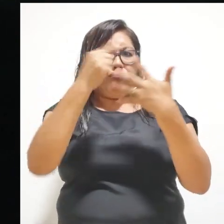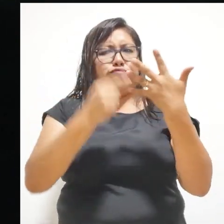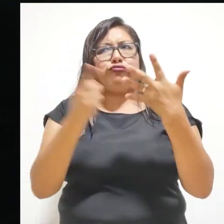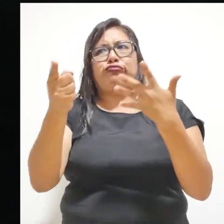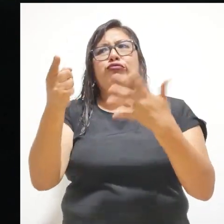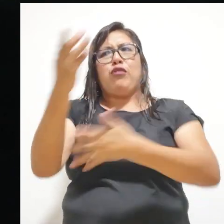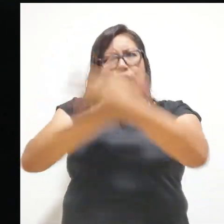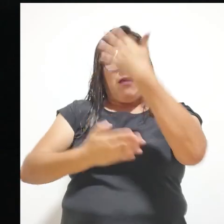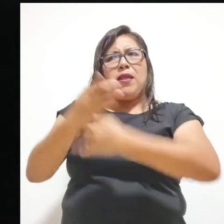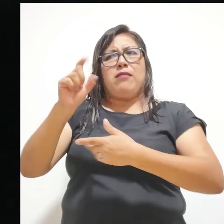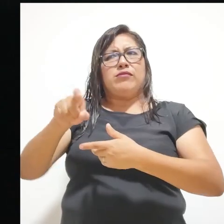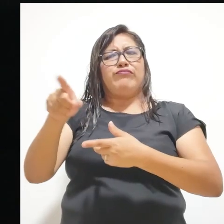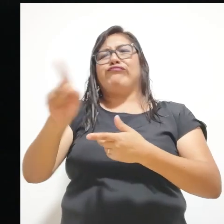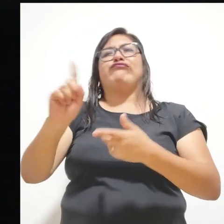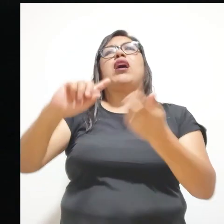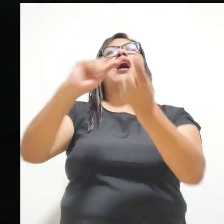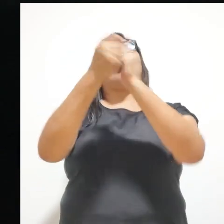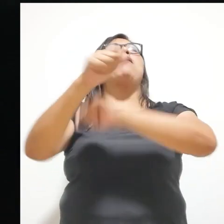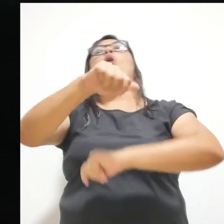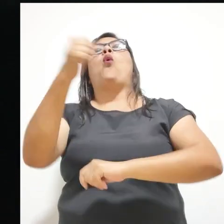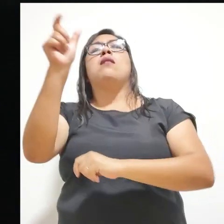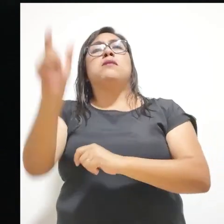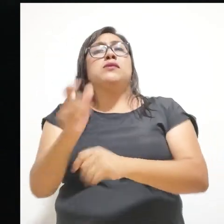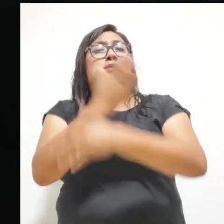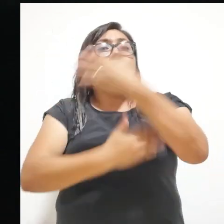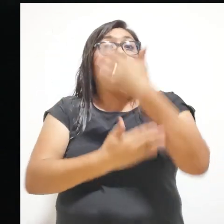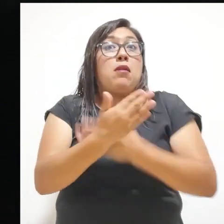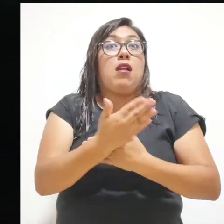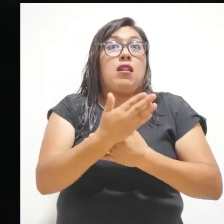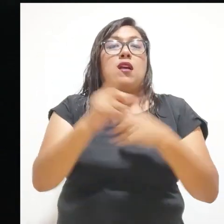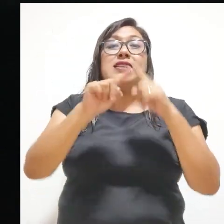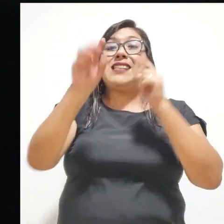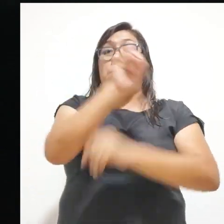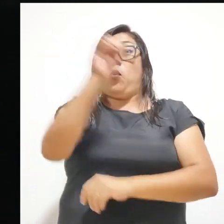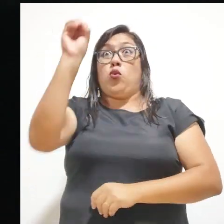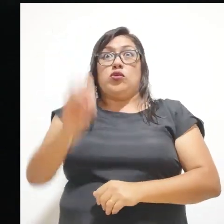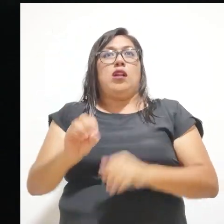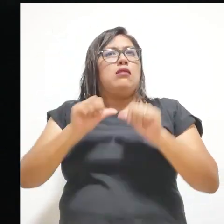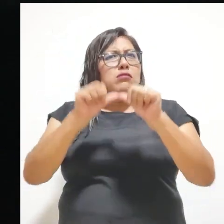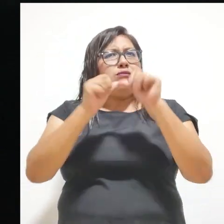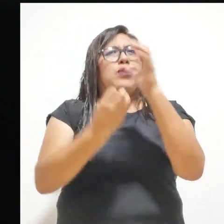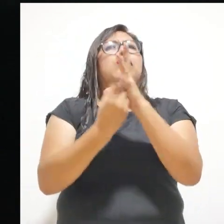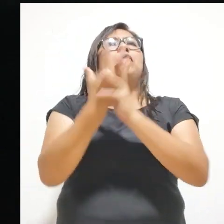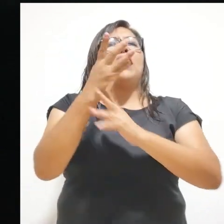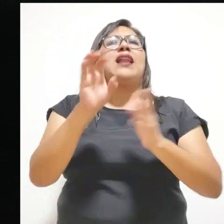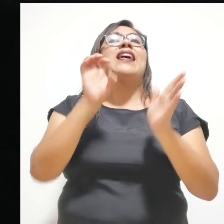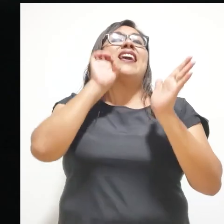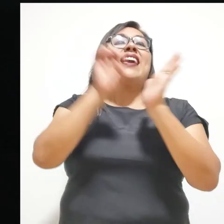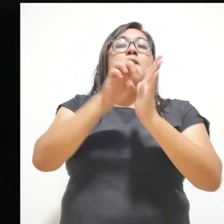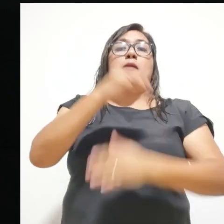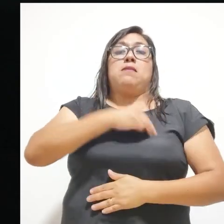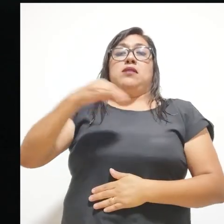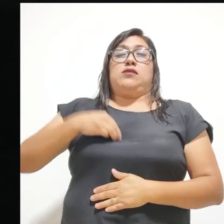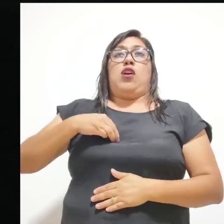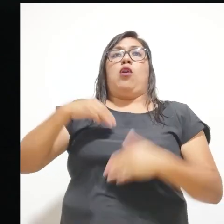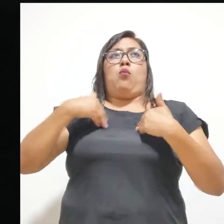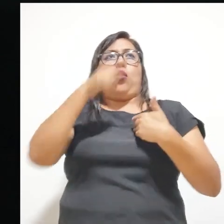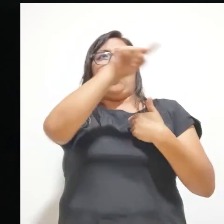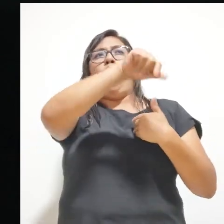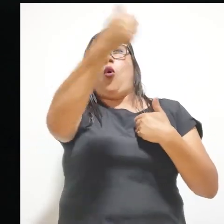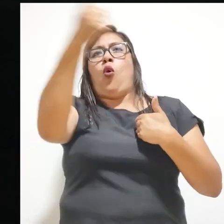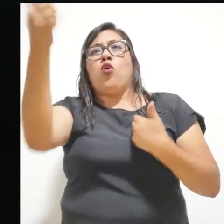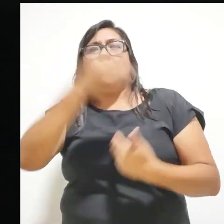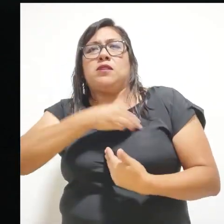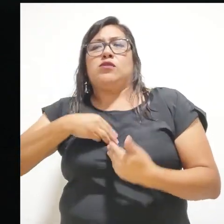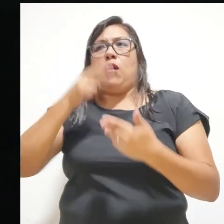cambiado pero con otra persona con discapacidad, cosa que siempre la cuota no se va a perder, va a crecer y queremos que este ejemplo del Ministerio se reproduzca en otros